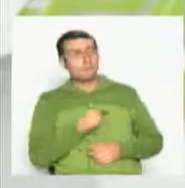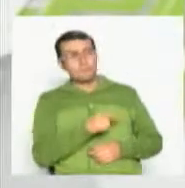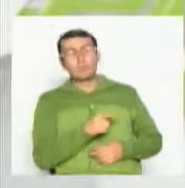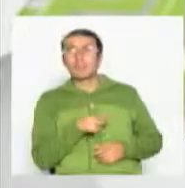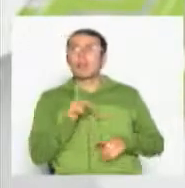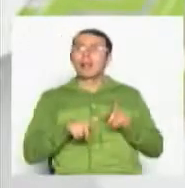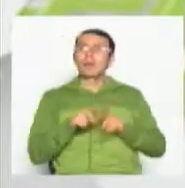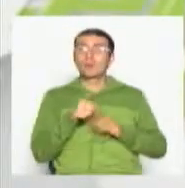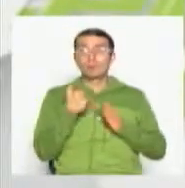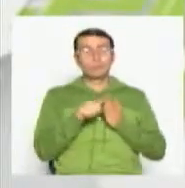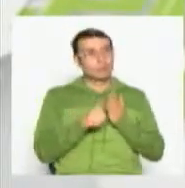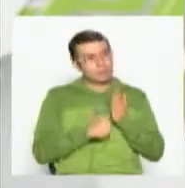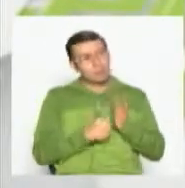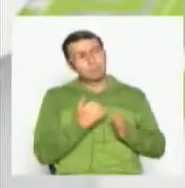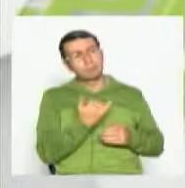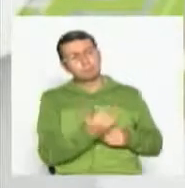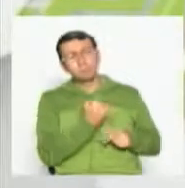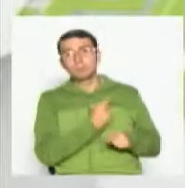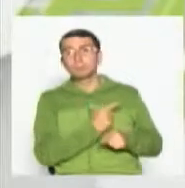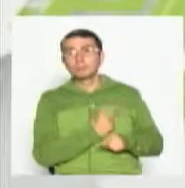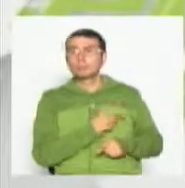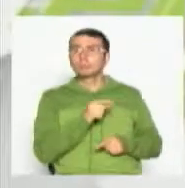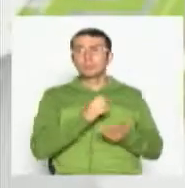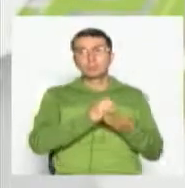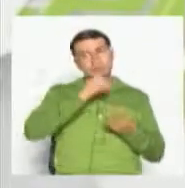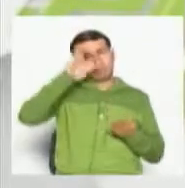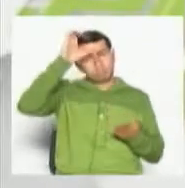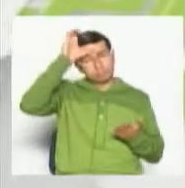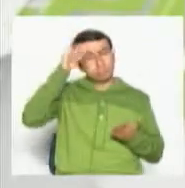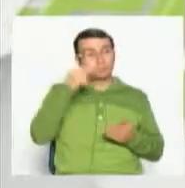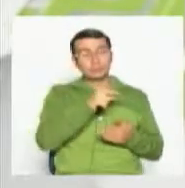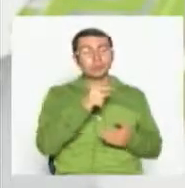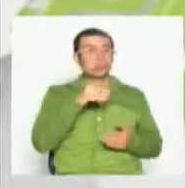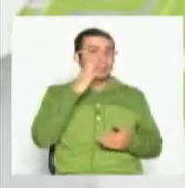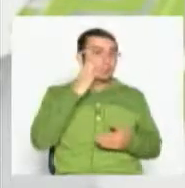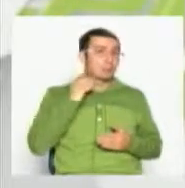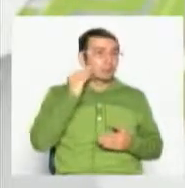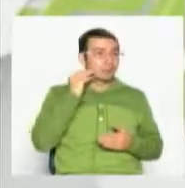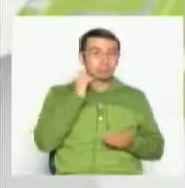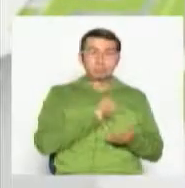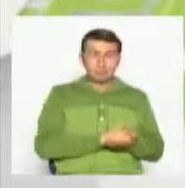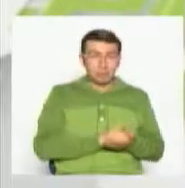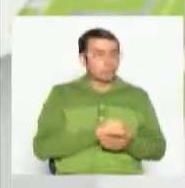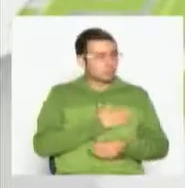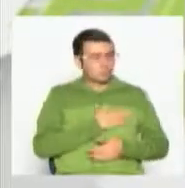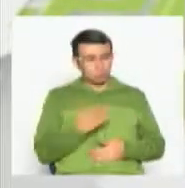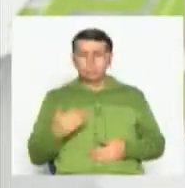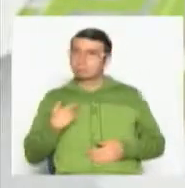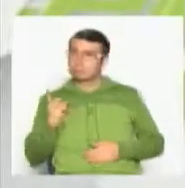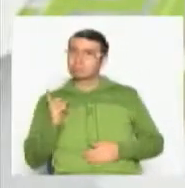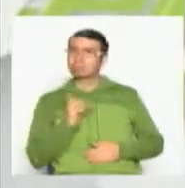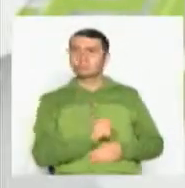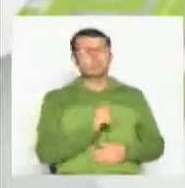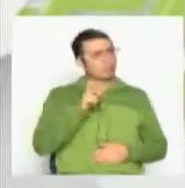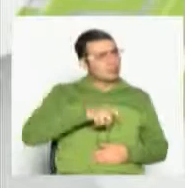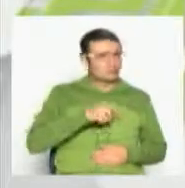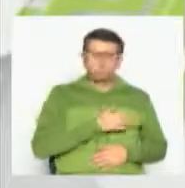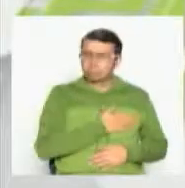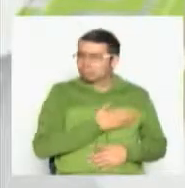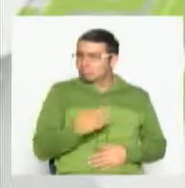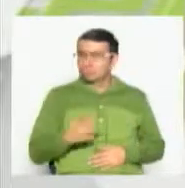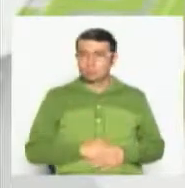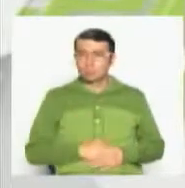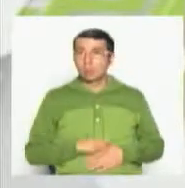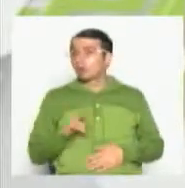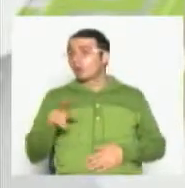sus programas mis conocimientos y mi experiencia les sirve, aquí estoy, y está al servicio de ustedes, siempre y cuando